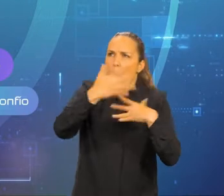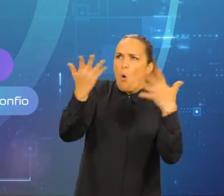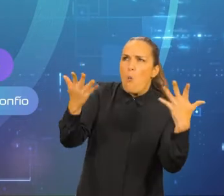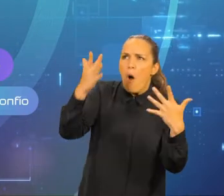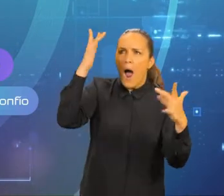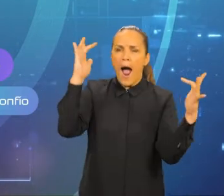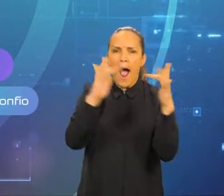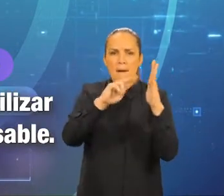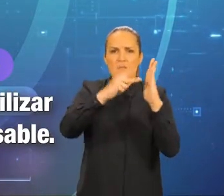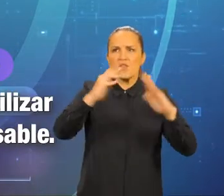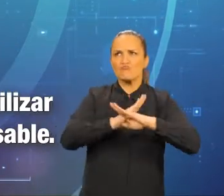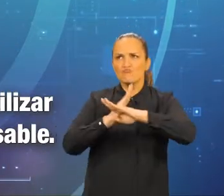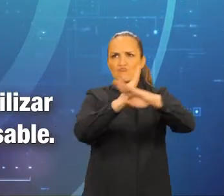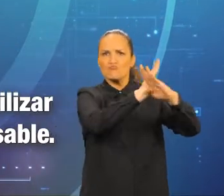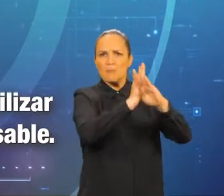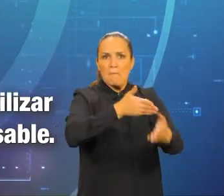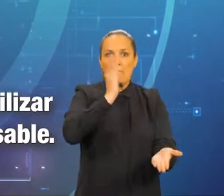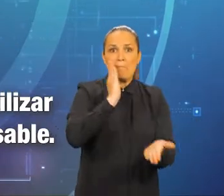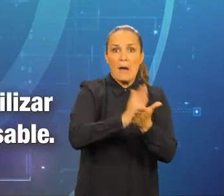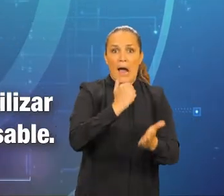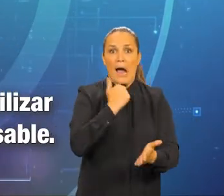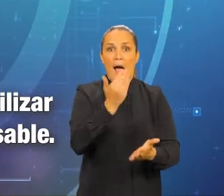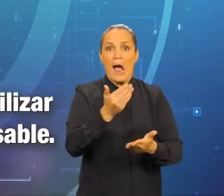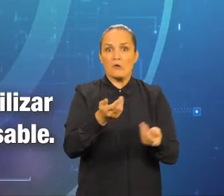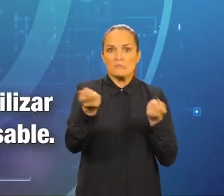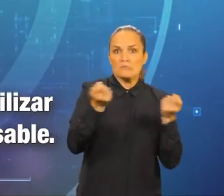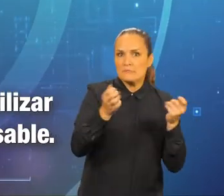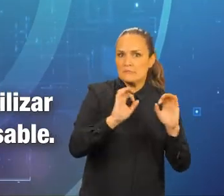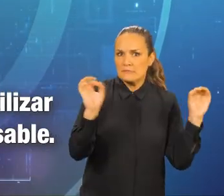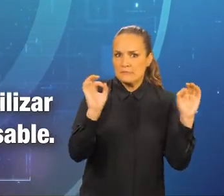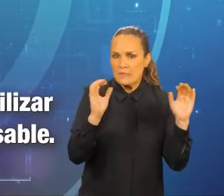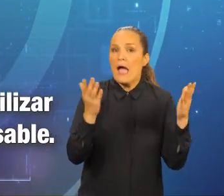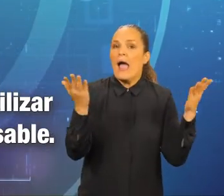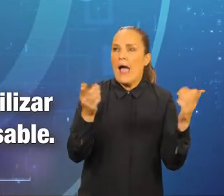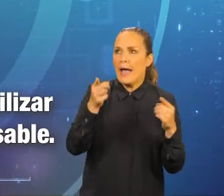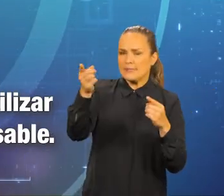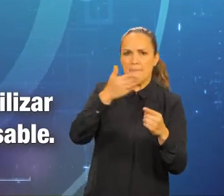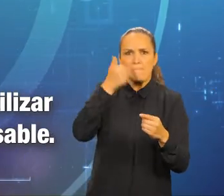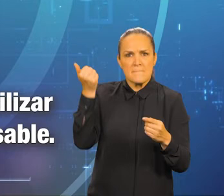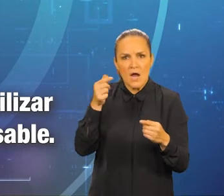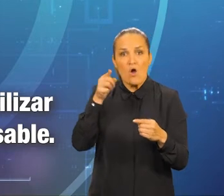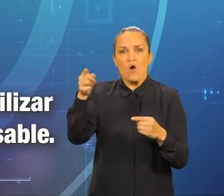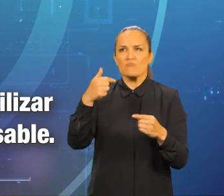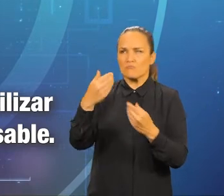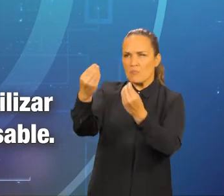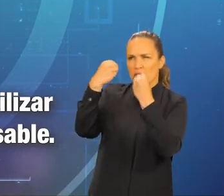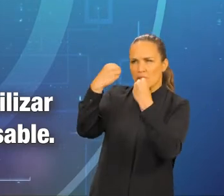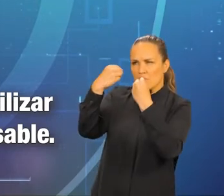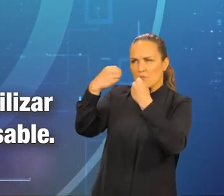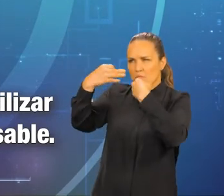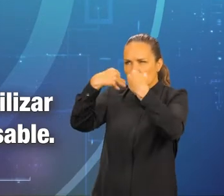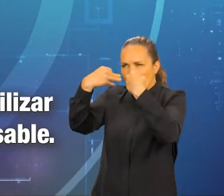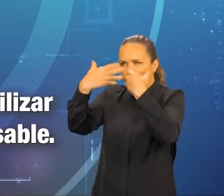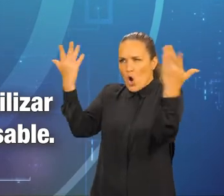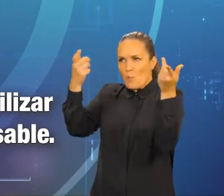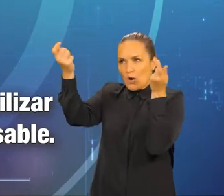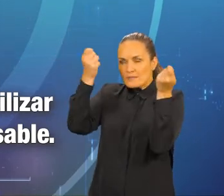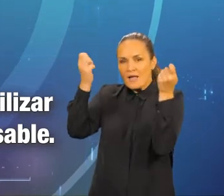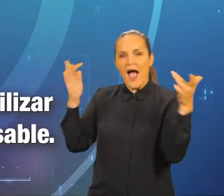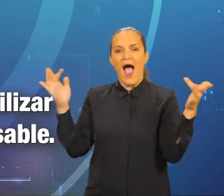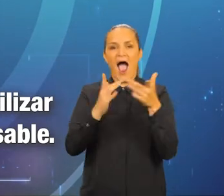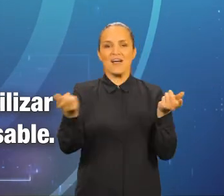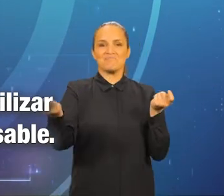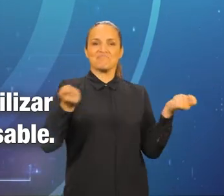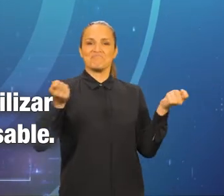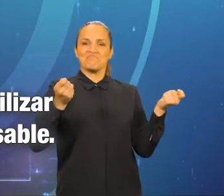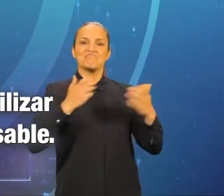correctamente. Gracias a estas estrategias, puedo navegar y utilizar las TIC de una